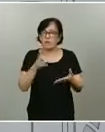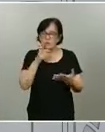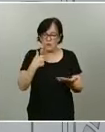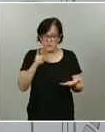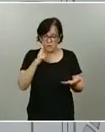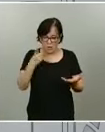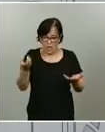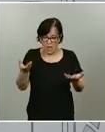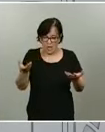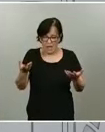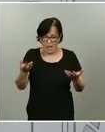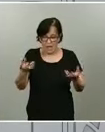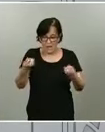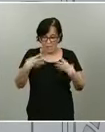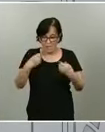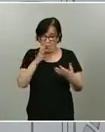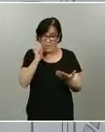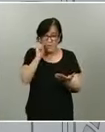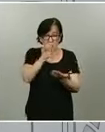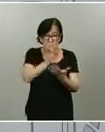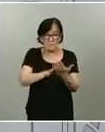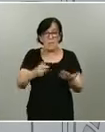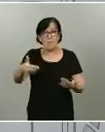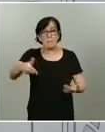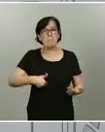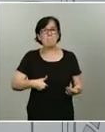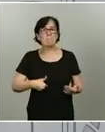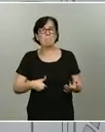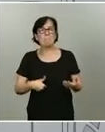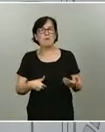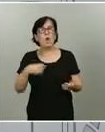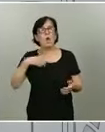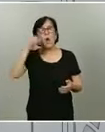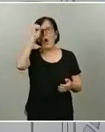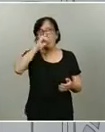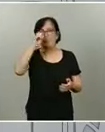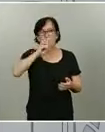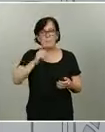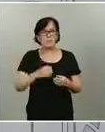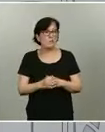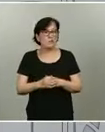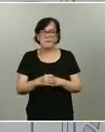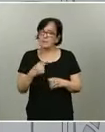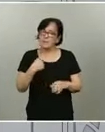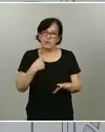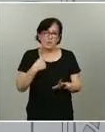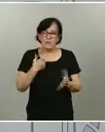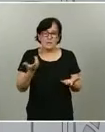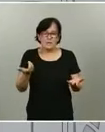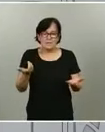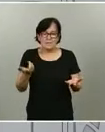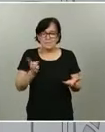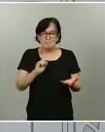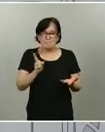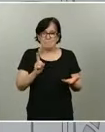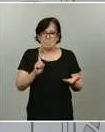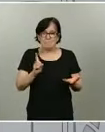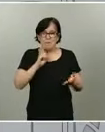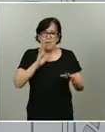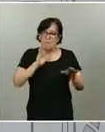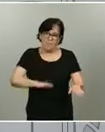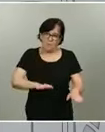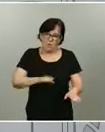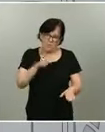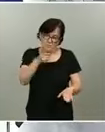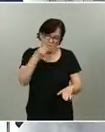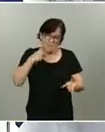disponemos nosotros me piden una opinión, yo diría que no estaría muy a favor de ella. Una